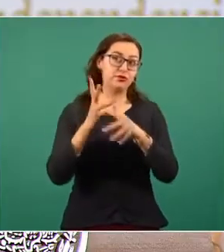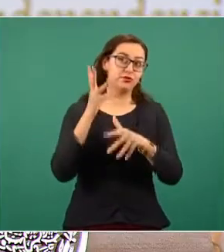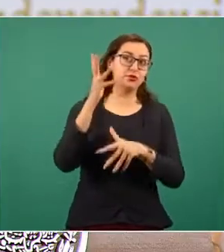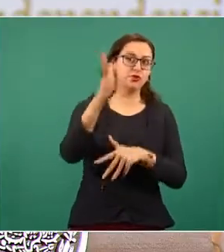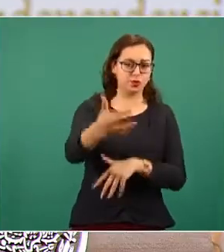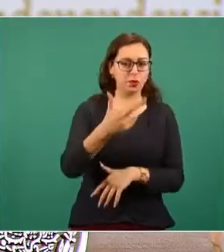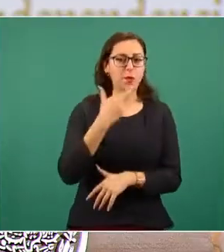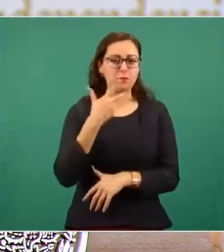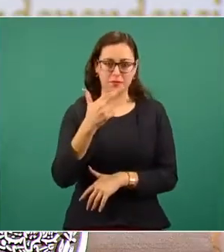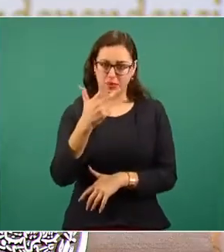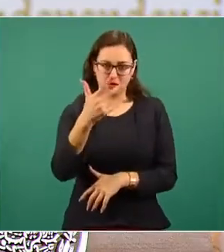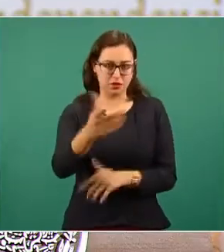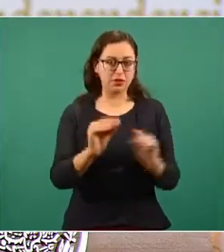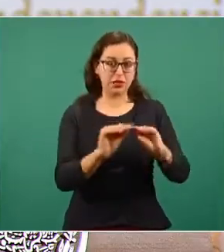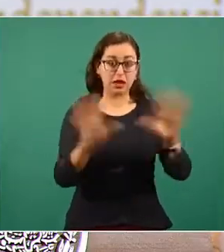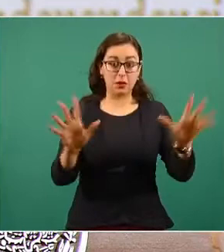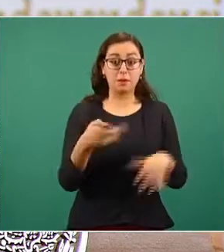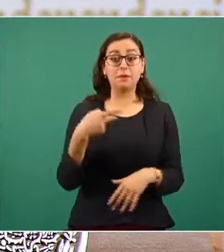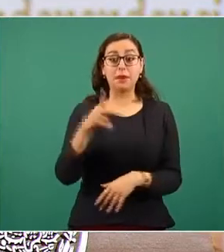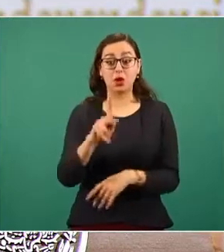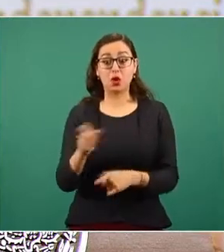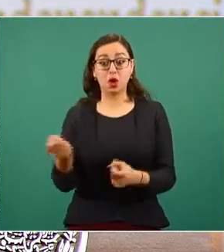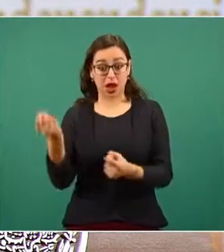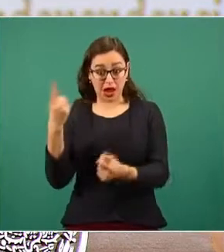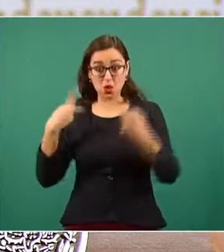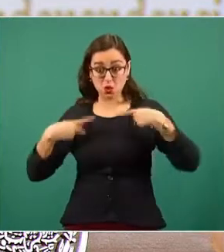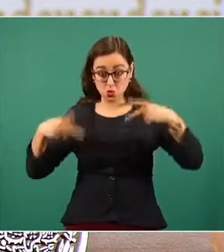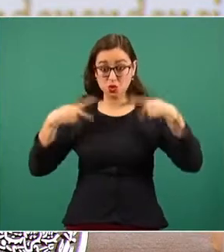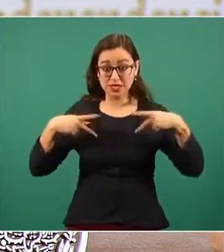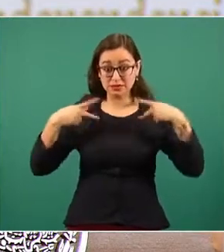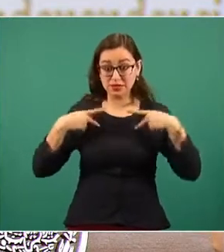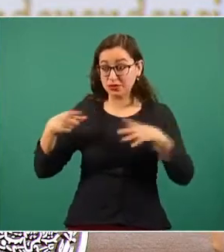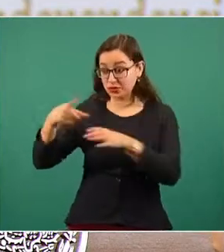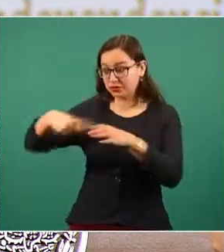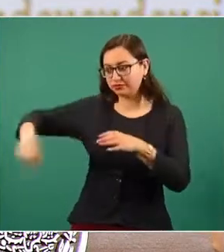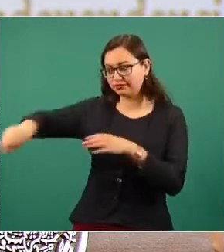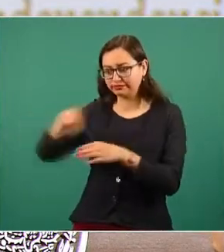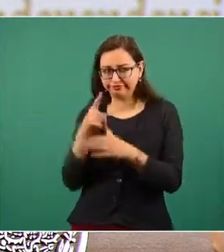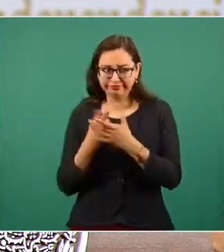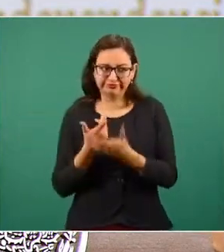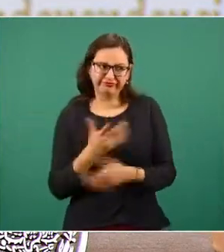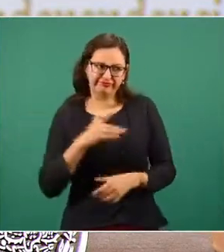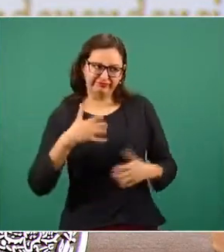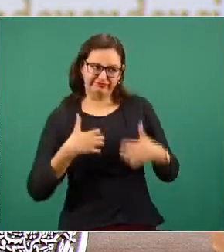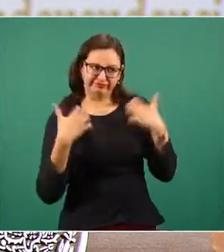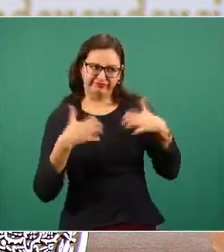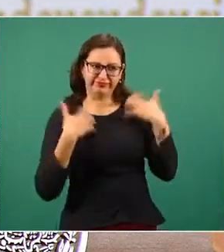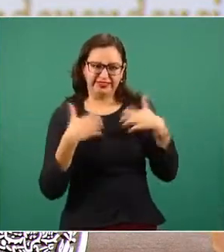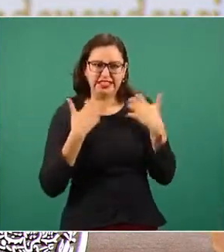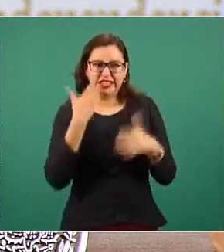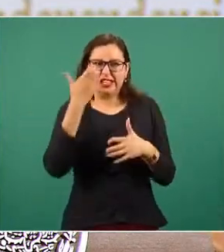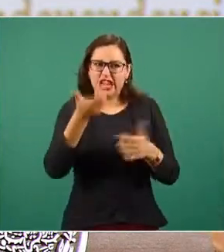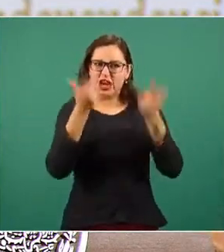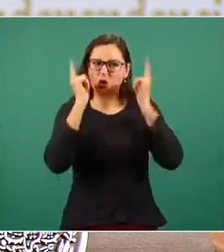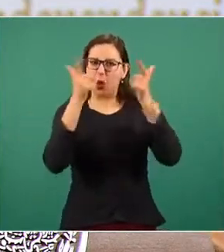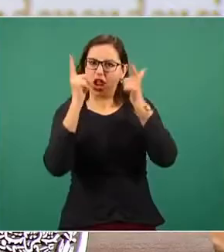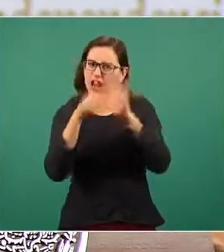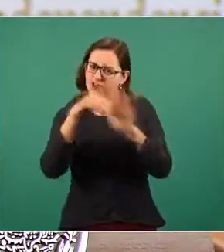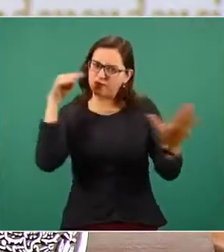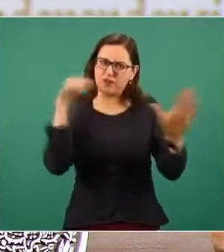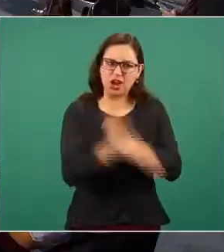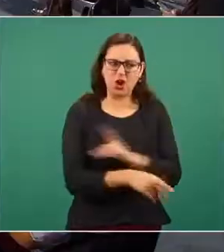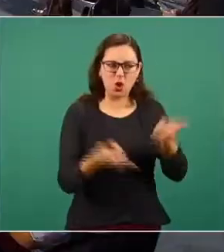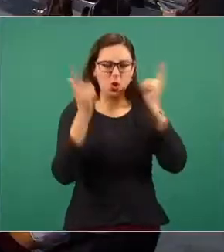que las cosas salgan mal, no falta el que empieza a circular este tipo de información. Por eso yo les quisiera proponer un ejercicio.